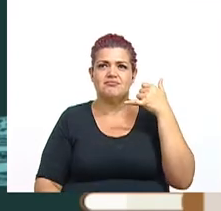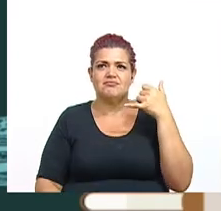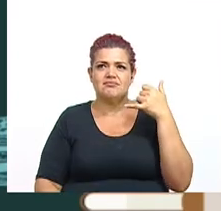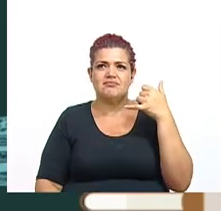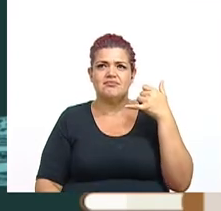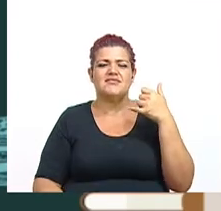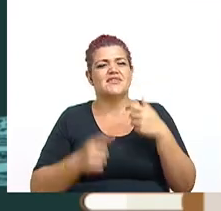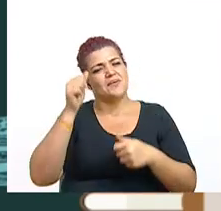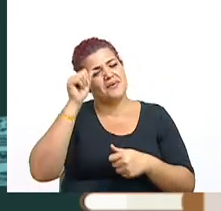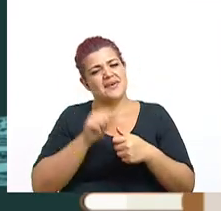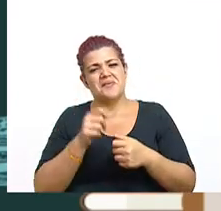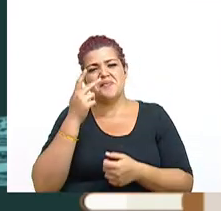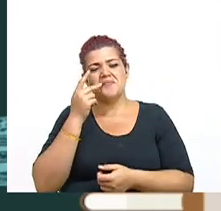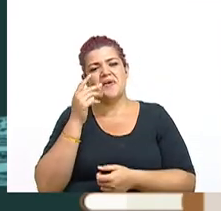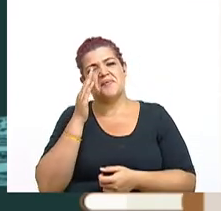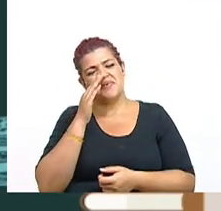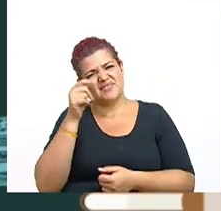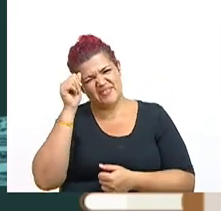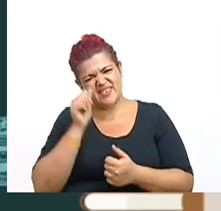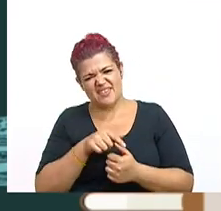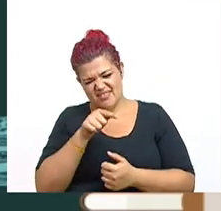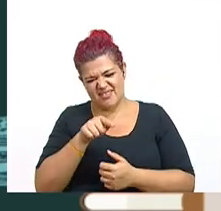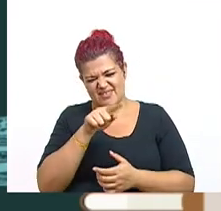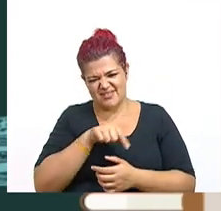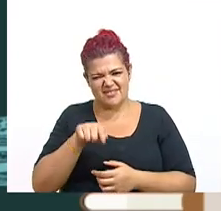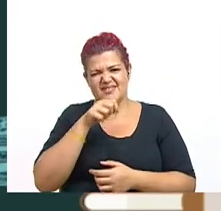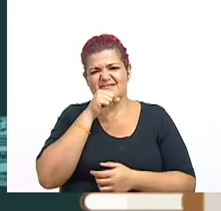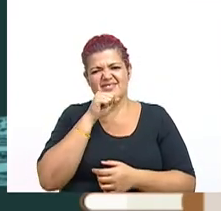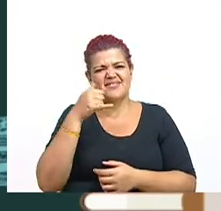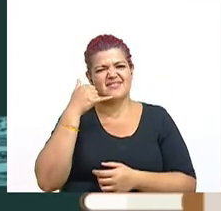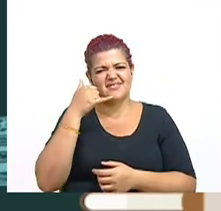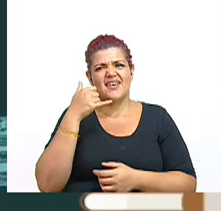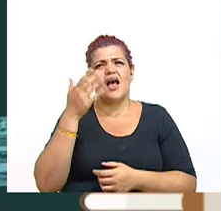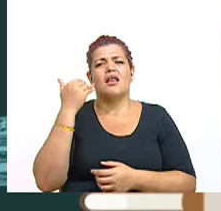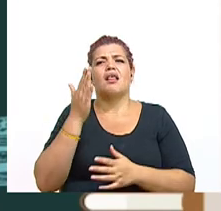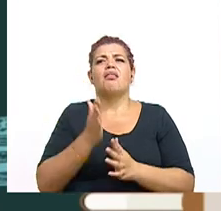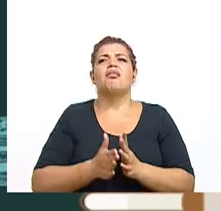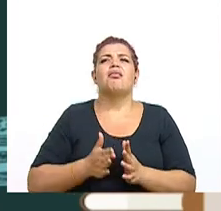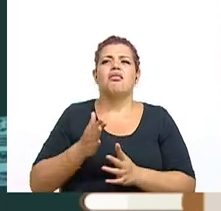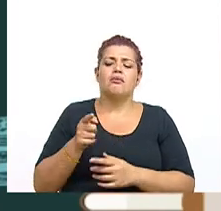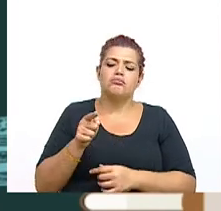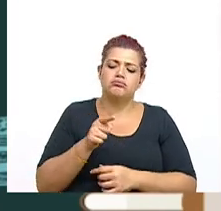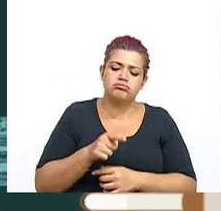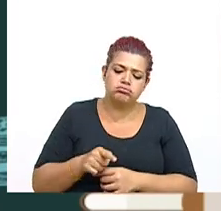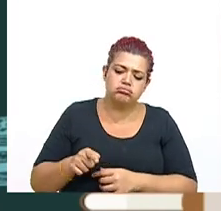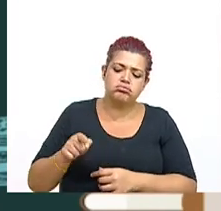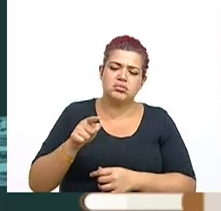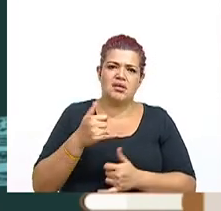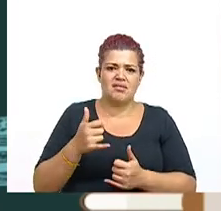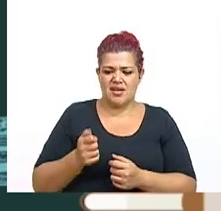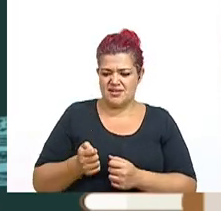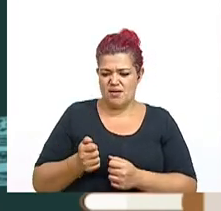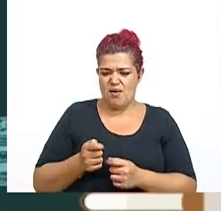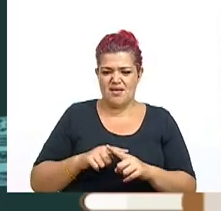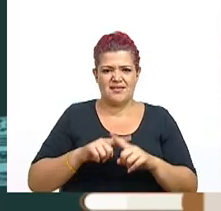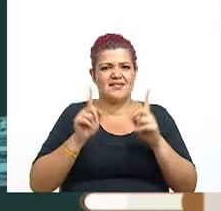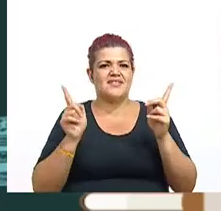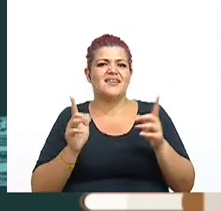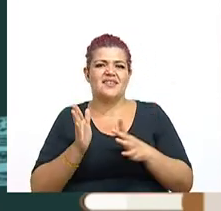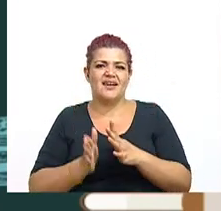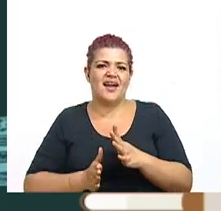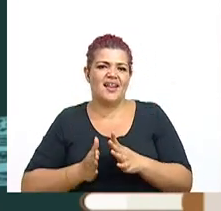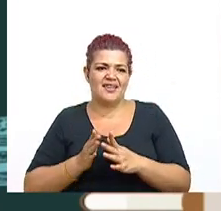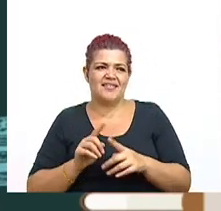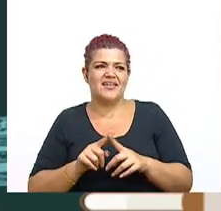Los papás y los abuelos saben de qué estoy hablando. Bueno, era un poquito más lento que las llamadas por teléfono celular, por supuesto. Este